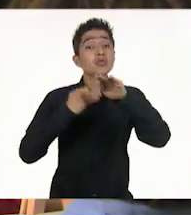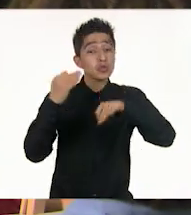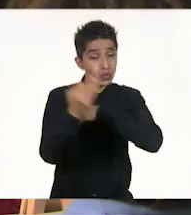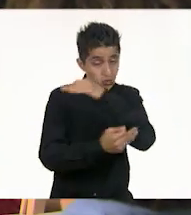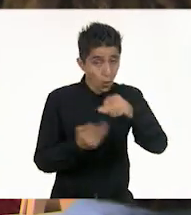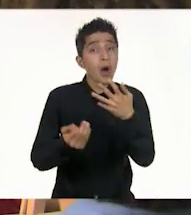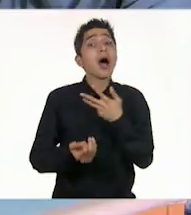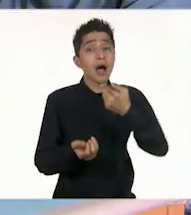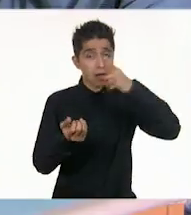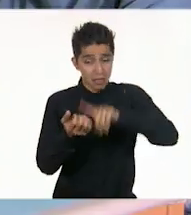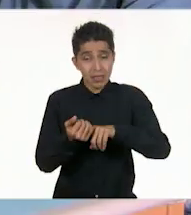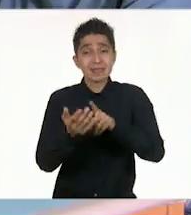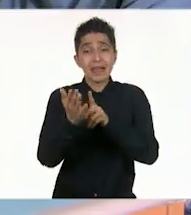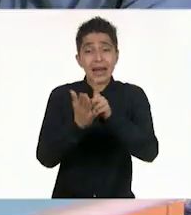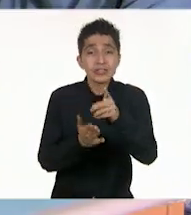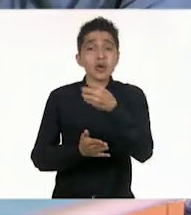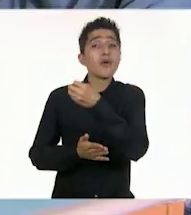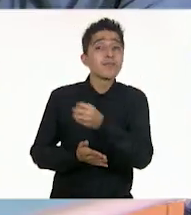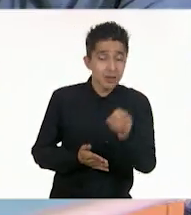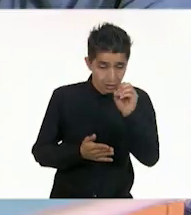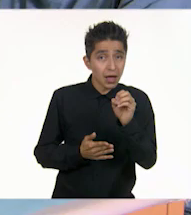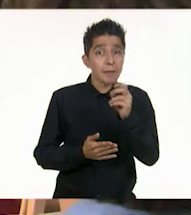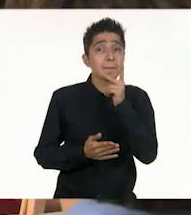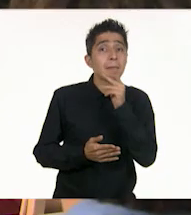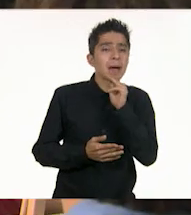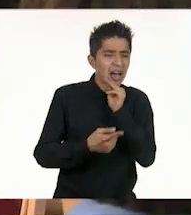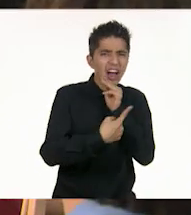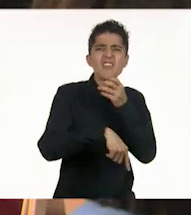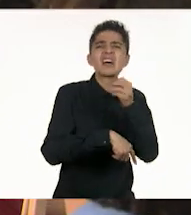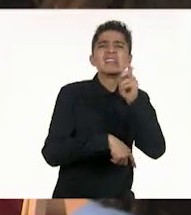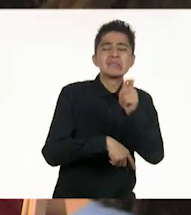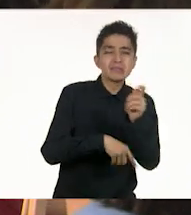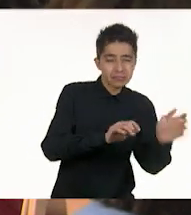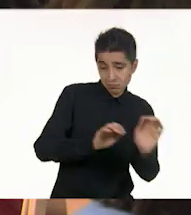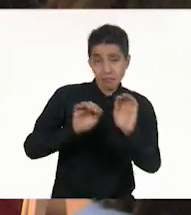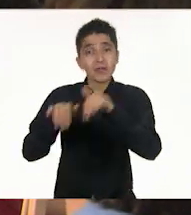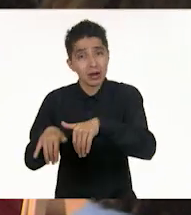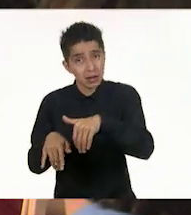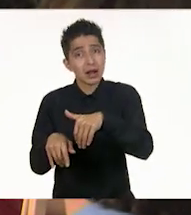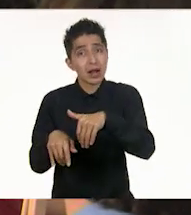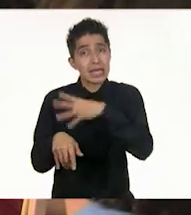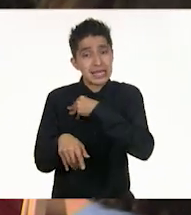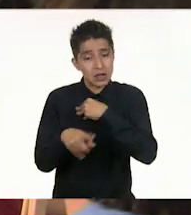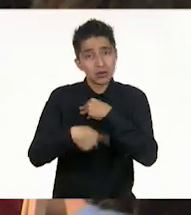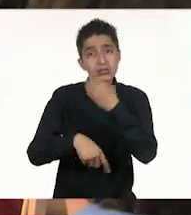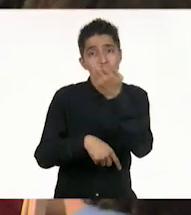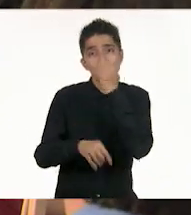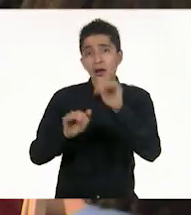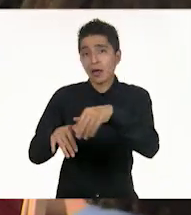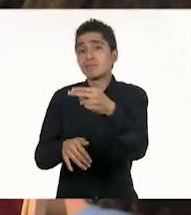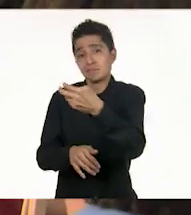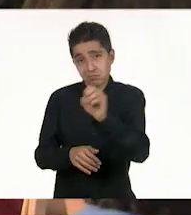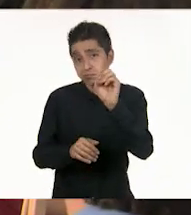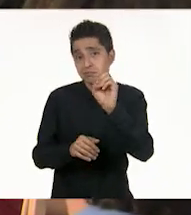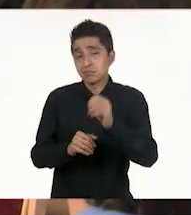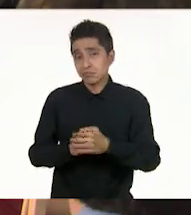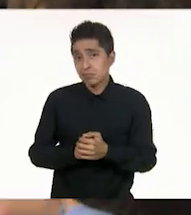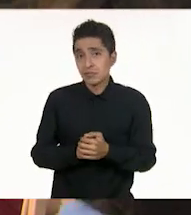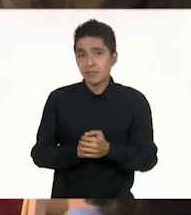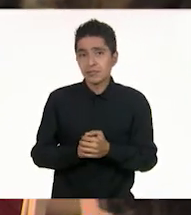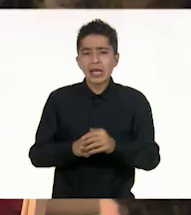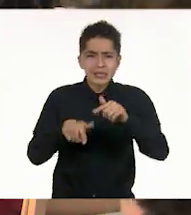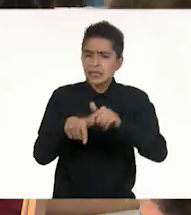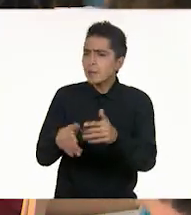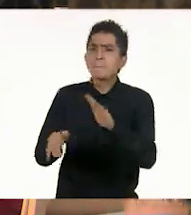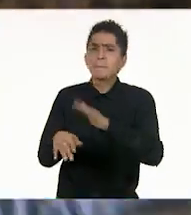derechos y obligaciones. Y una de las obligaciones de los papás es inscribir a sus hijos en la escuela. ¿Está claro? Sí, profesor. ¿Quién sigue?